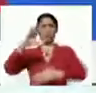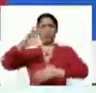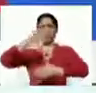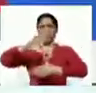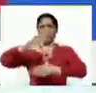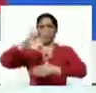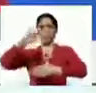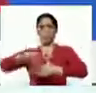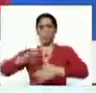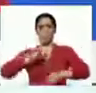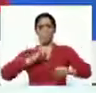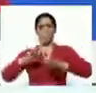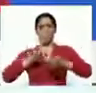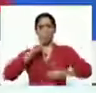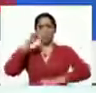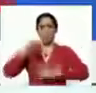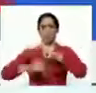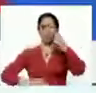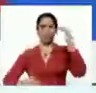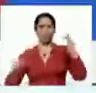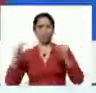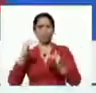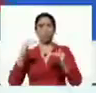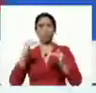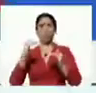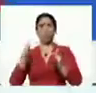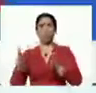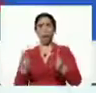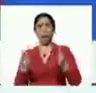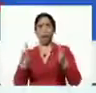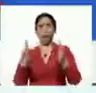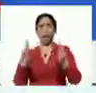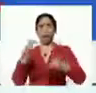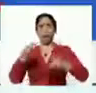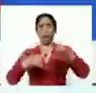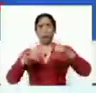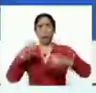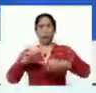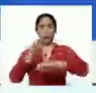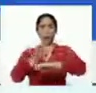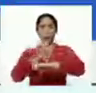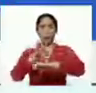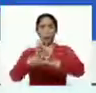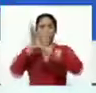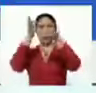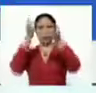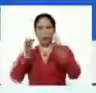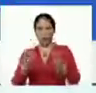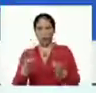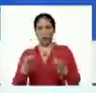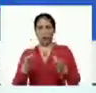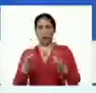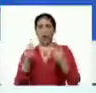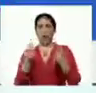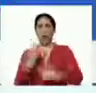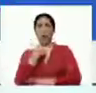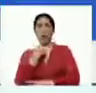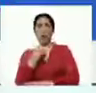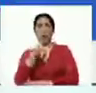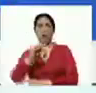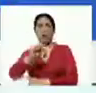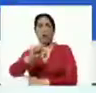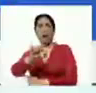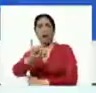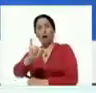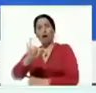A los movimientos progresistas. El camino es construir la economía real. Y como decía Alí Rodríguez Araque.